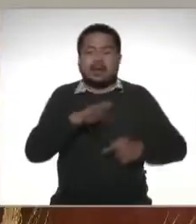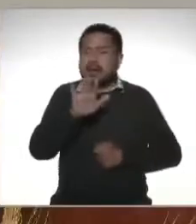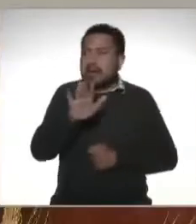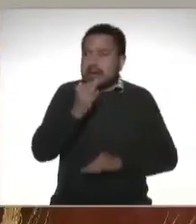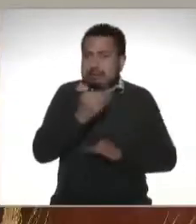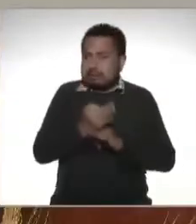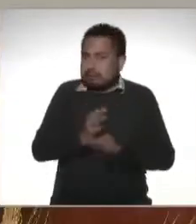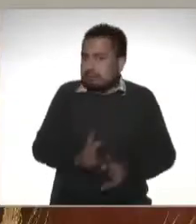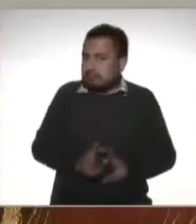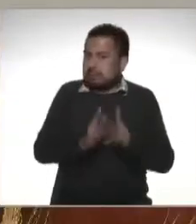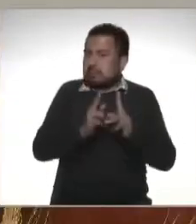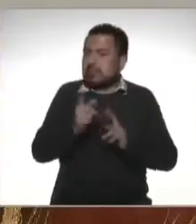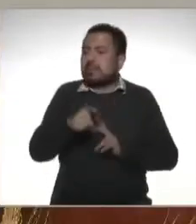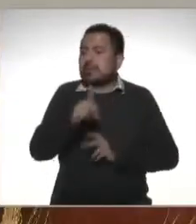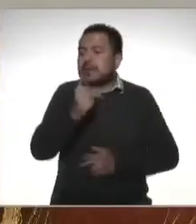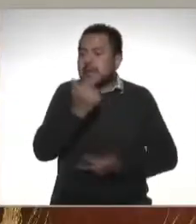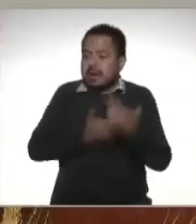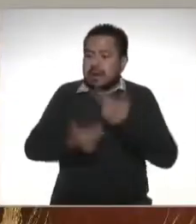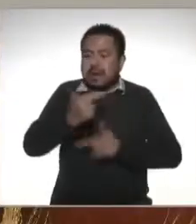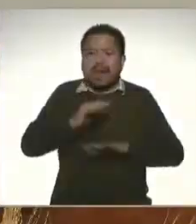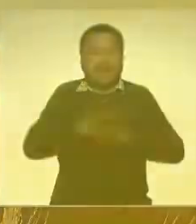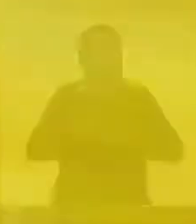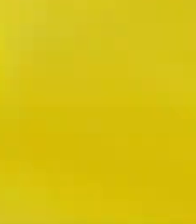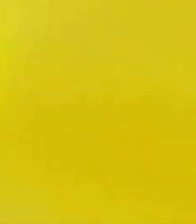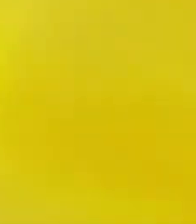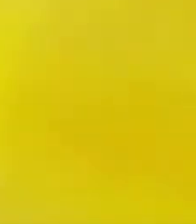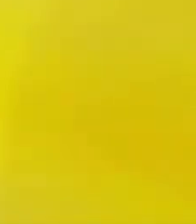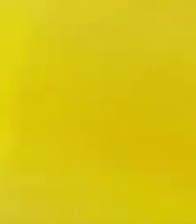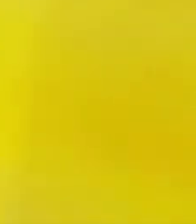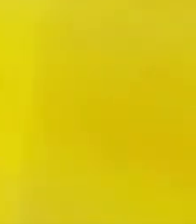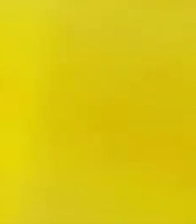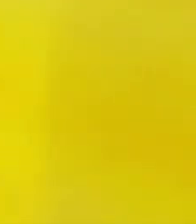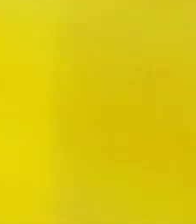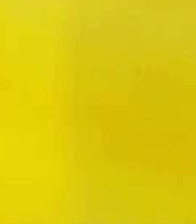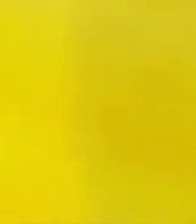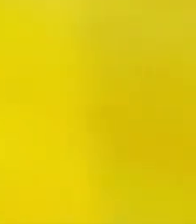vamos a hacer una breve pausa pero regresando seguimos aclarando todo sobre los impuestos